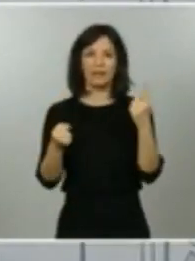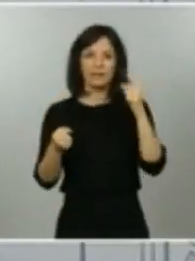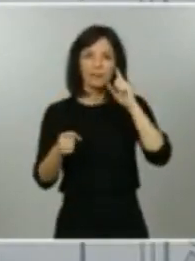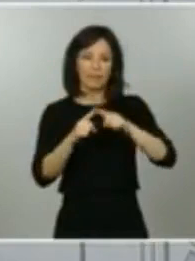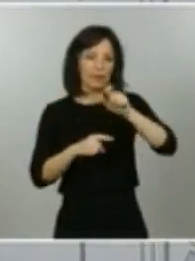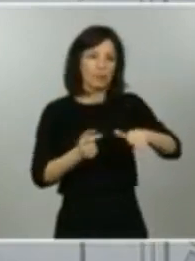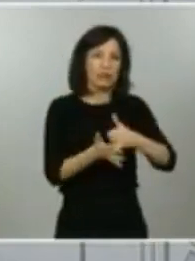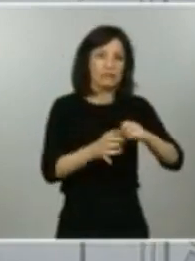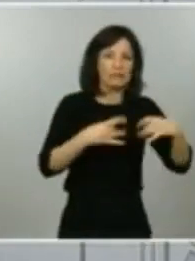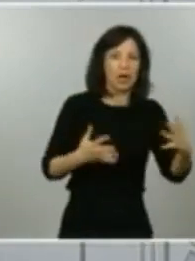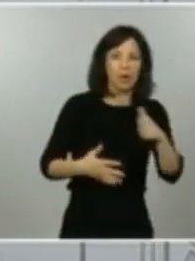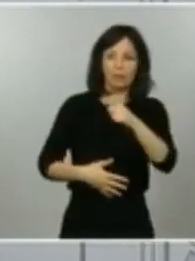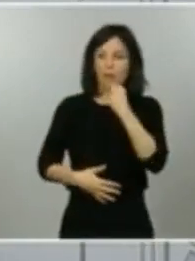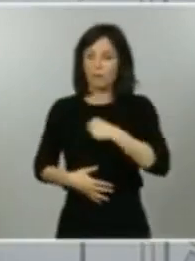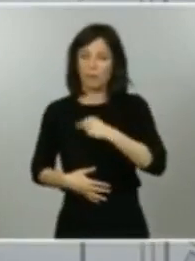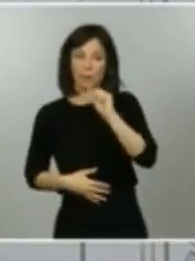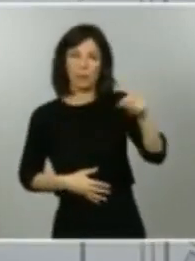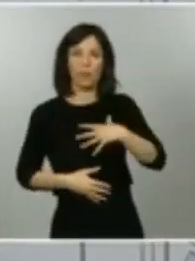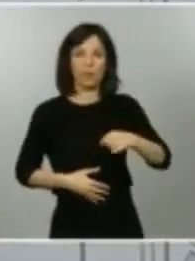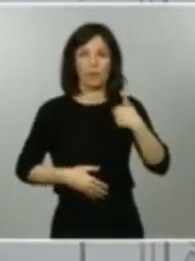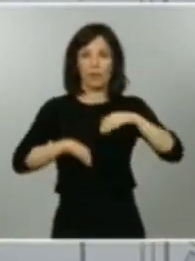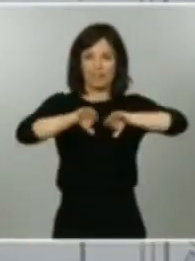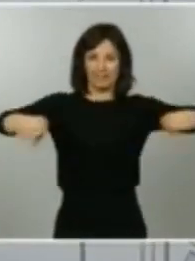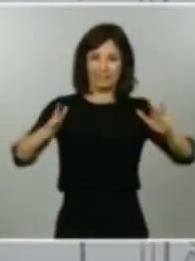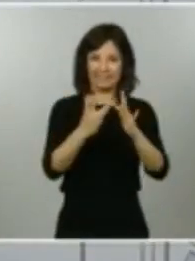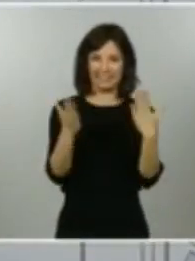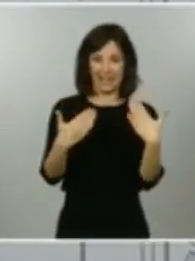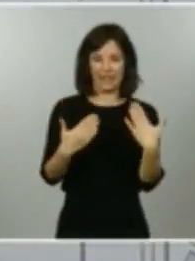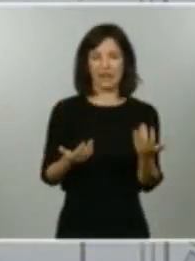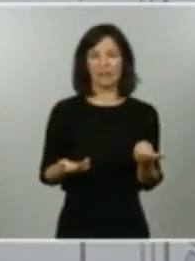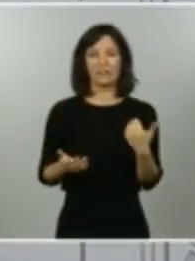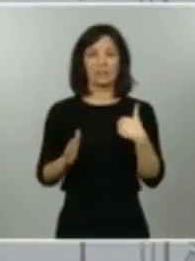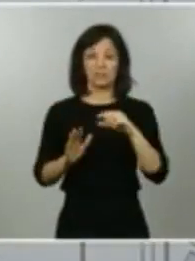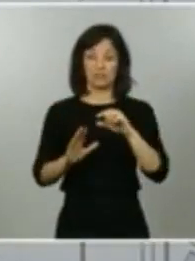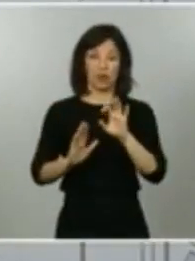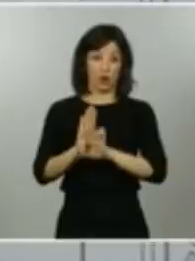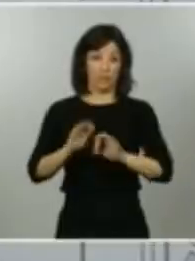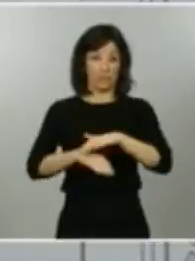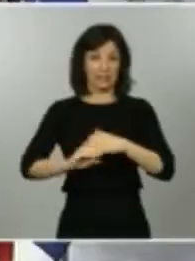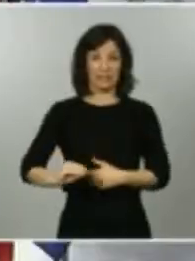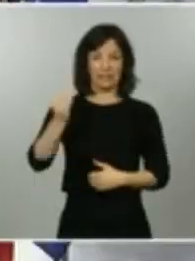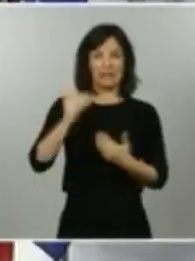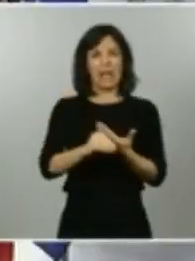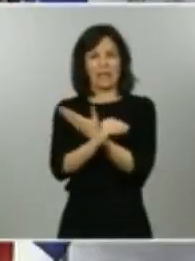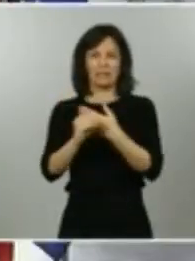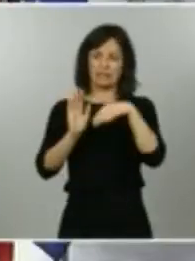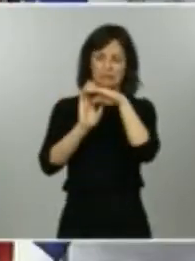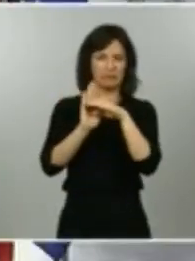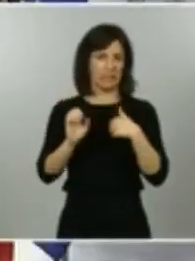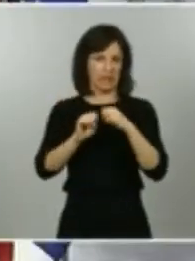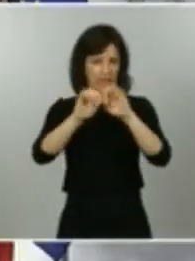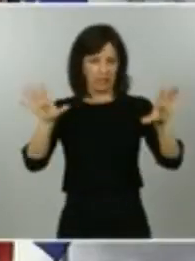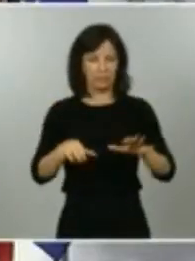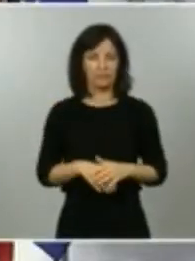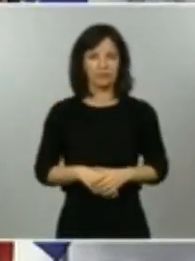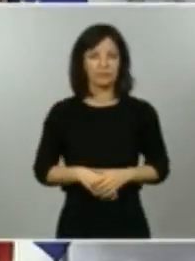definir en las próximas horas antes de realizar la publicación de las órdenes ministeriales. Entonces, concretando a la pregunta de la sexta, en